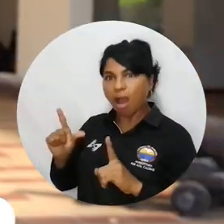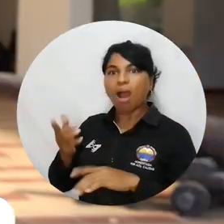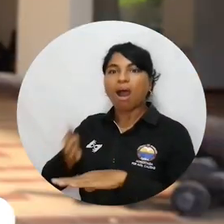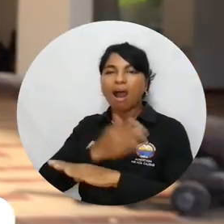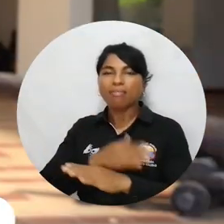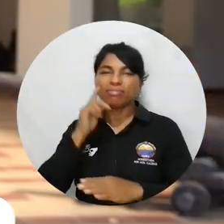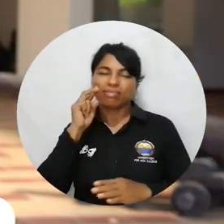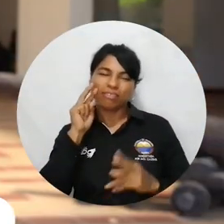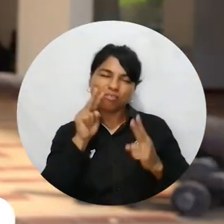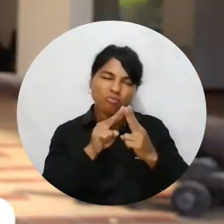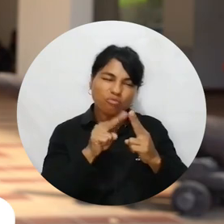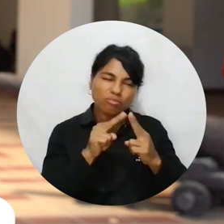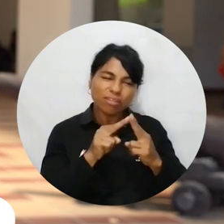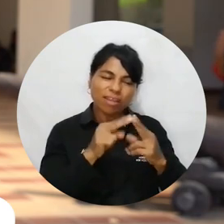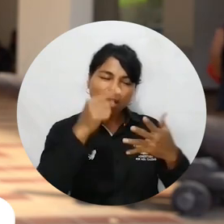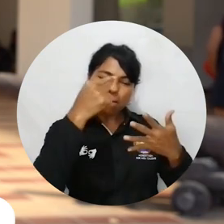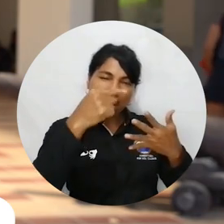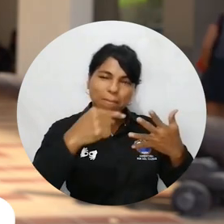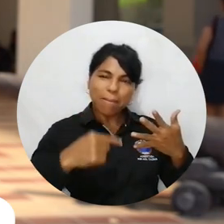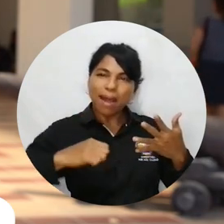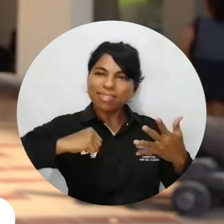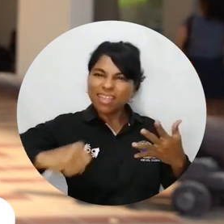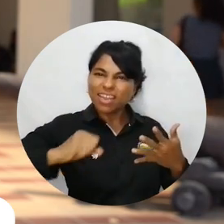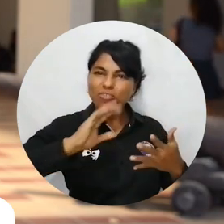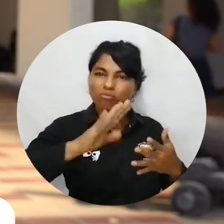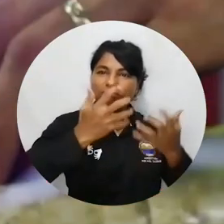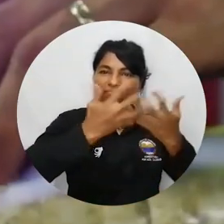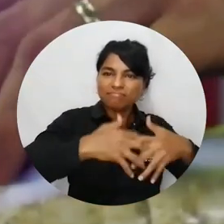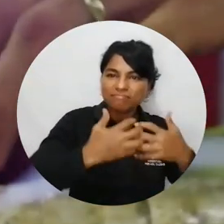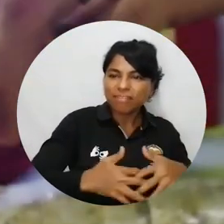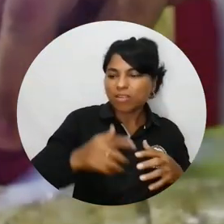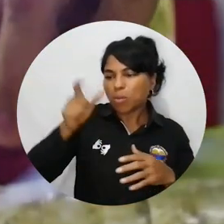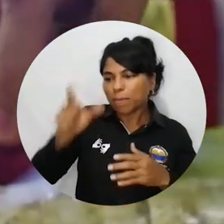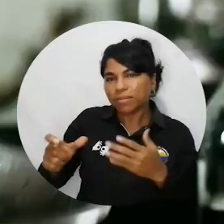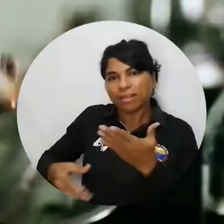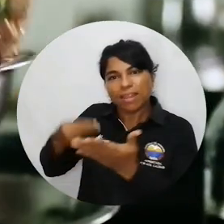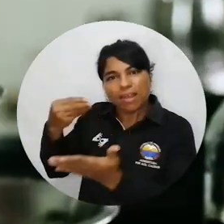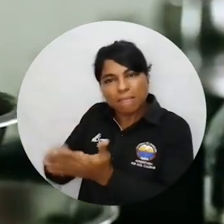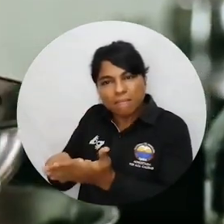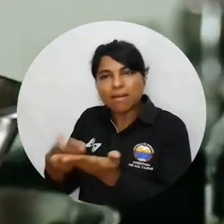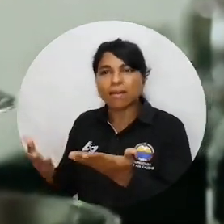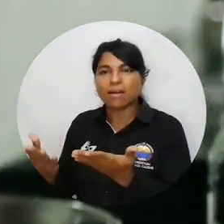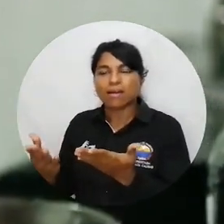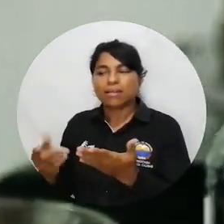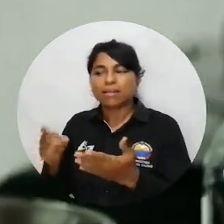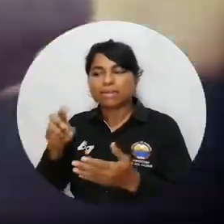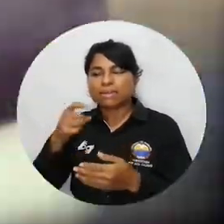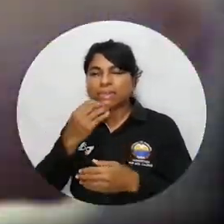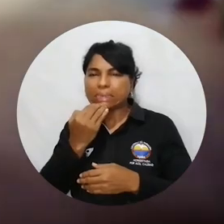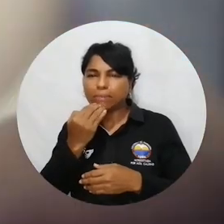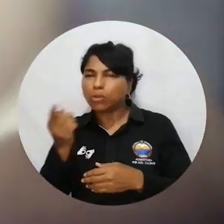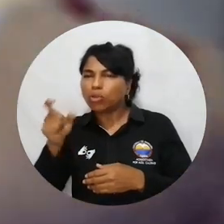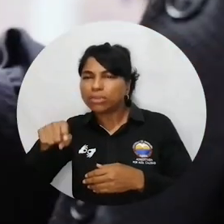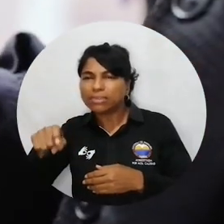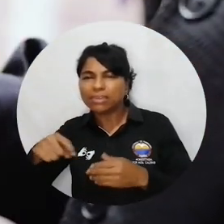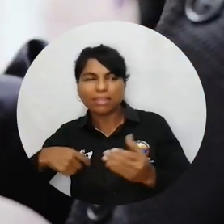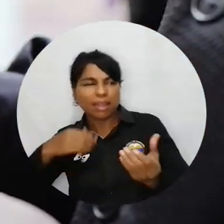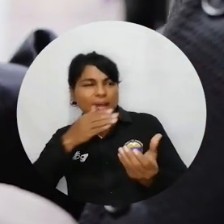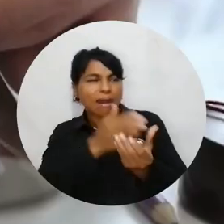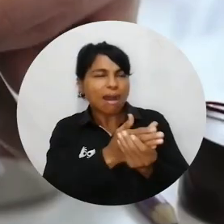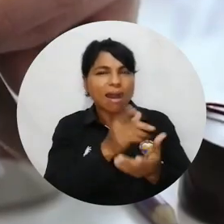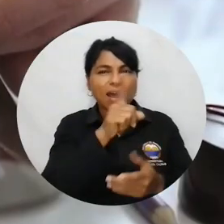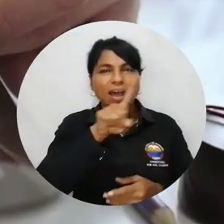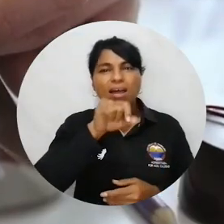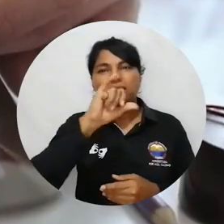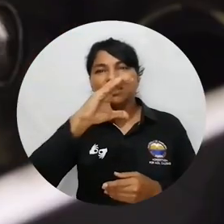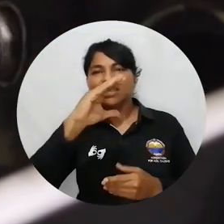son todos estos derechos que tienen los empresarios y consumidores, cómo puede un consumidor acudir a la Superintendencia de Industria